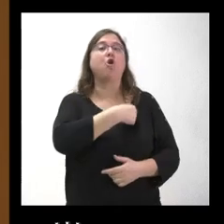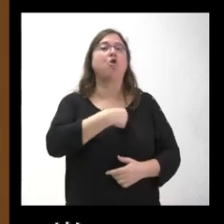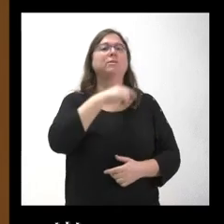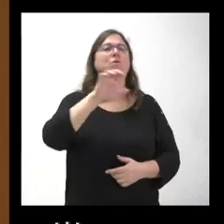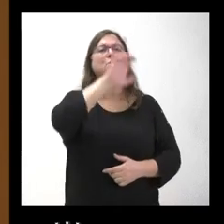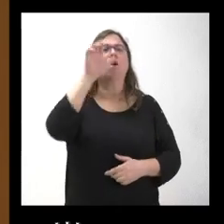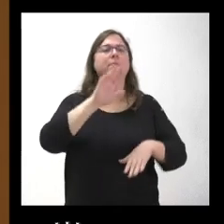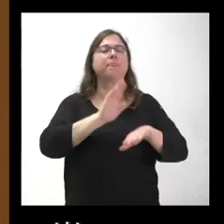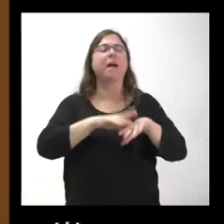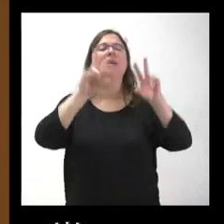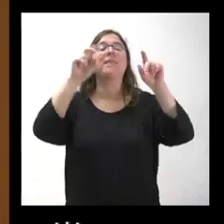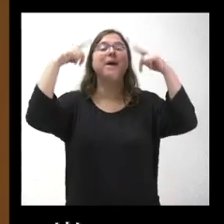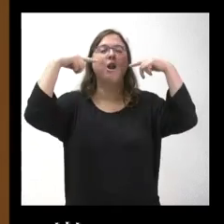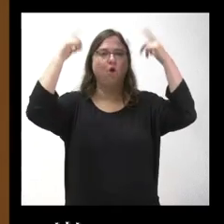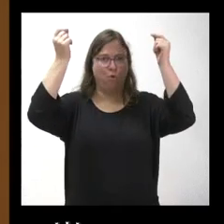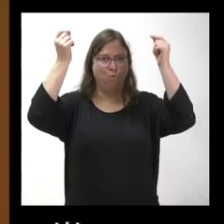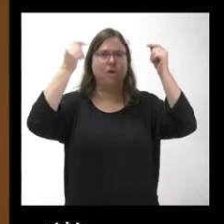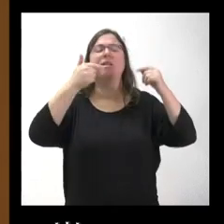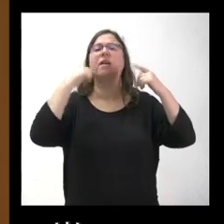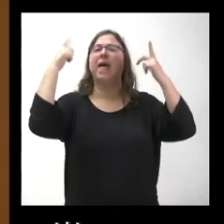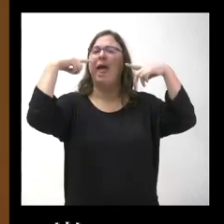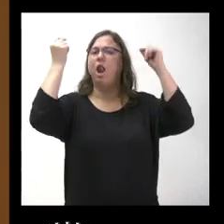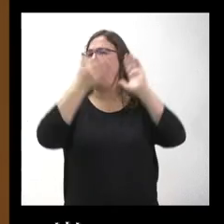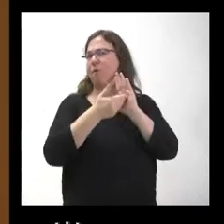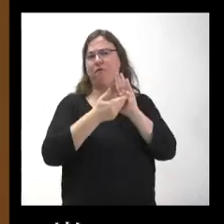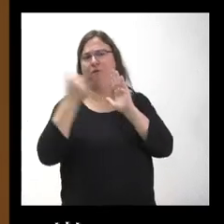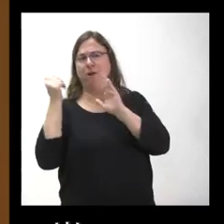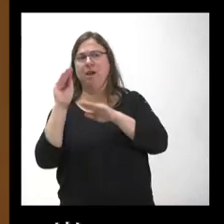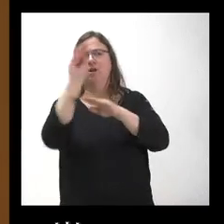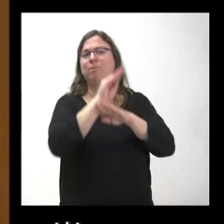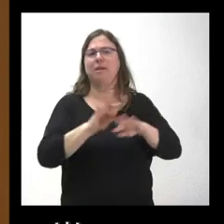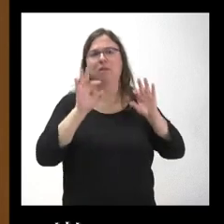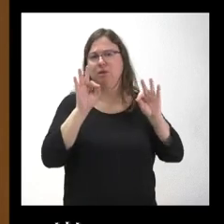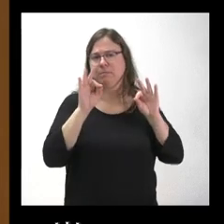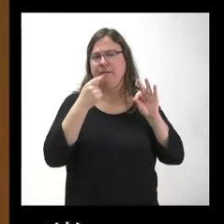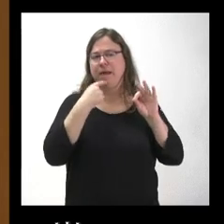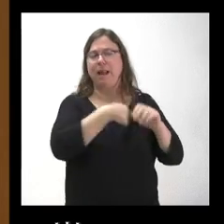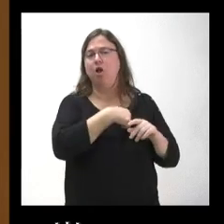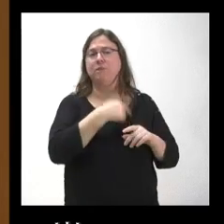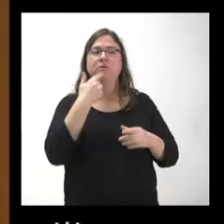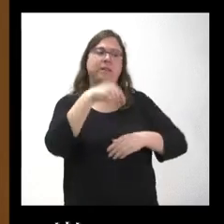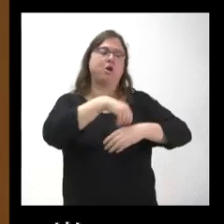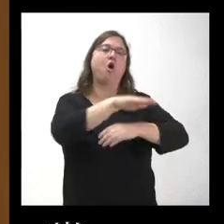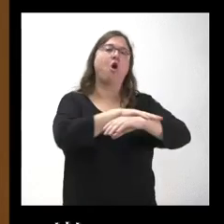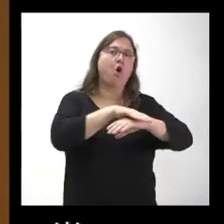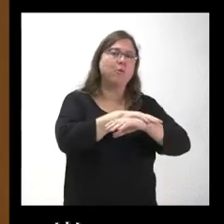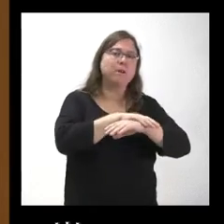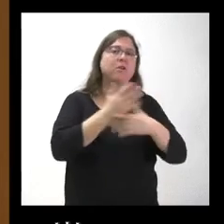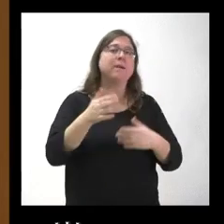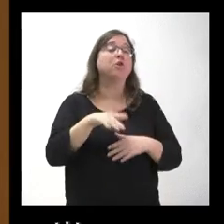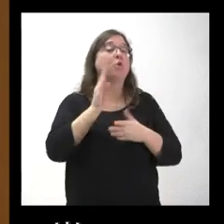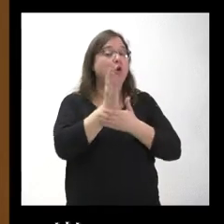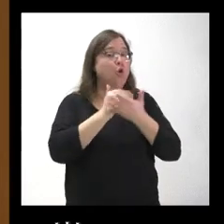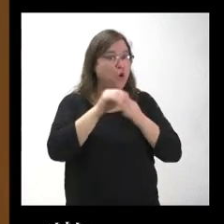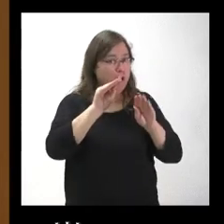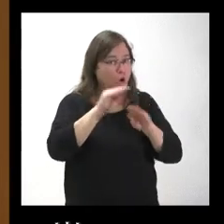Porque, de momento, el presidente de la Junta ha pedido que se saque el lobo del listado de protección especial que le ha metido el Gobierno. Pero, ¿eso el Gobierno regional cree que es